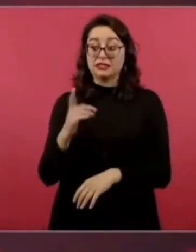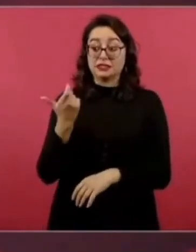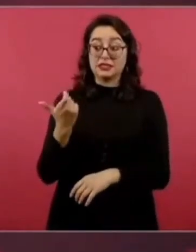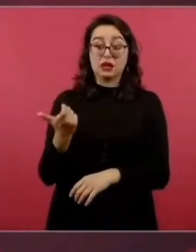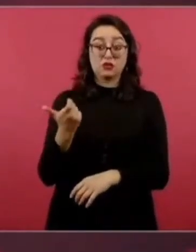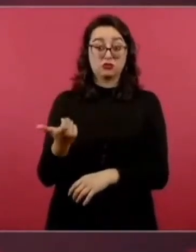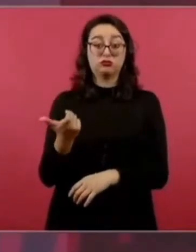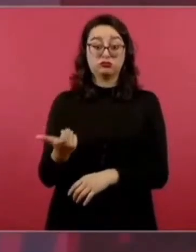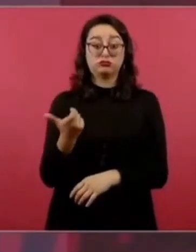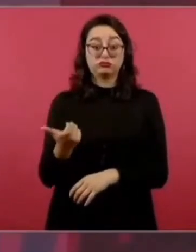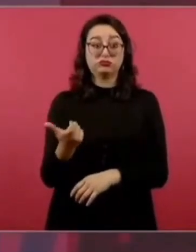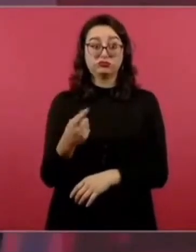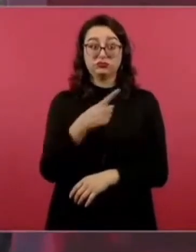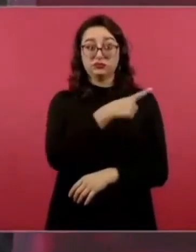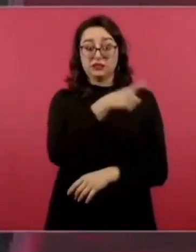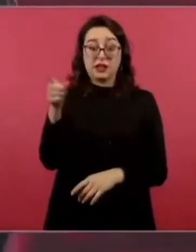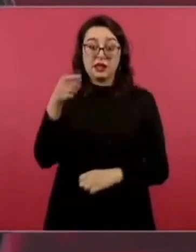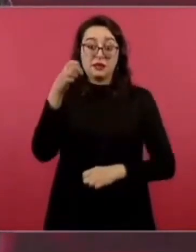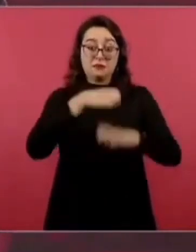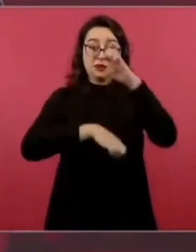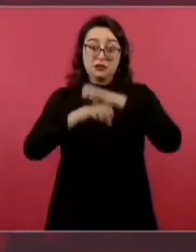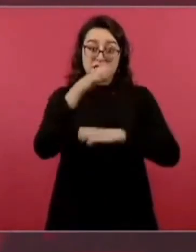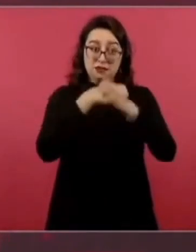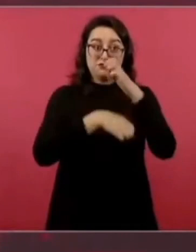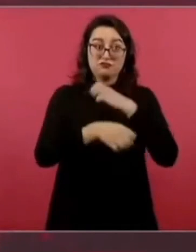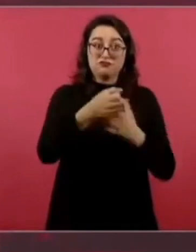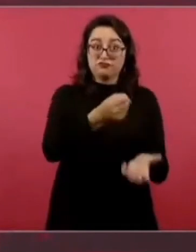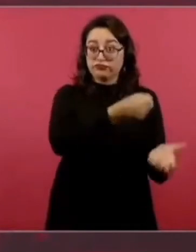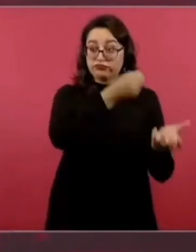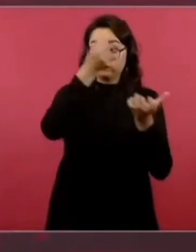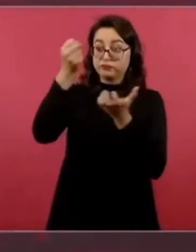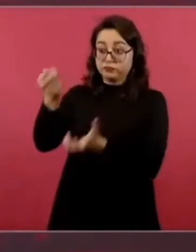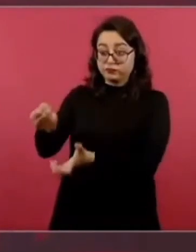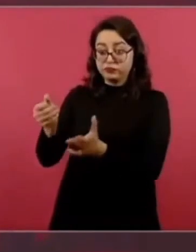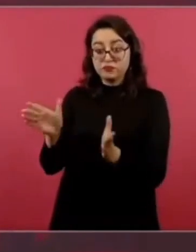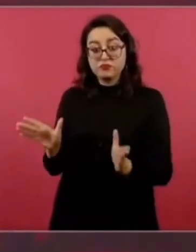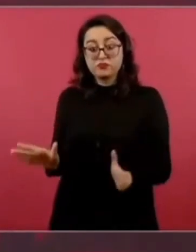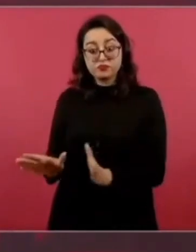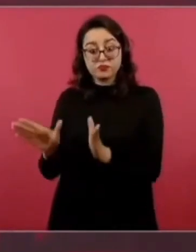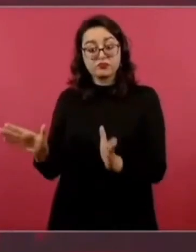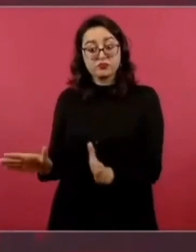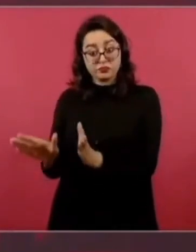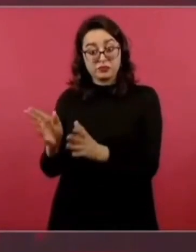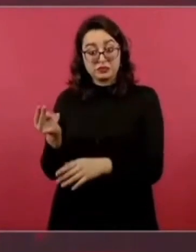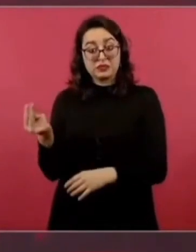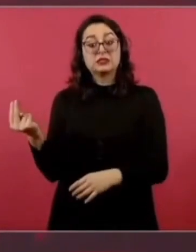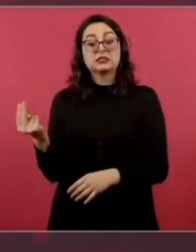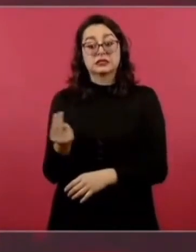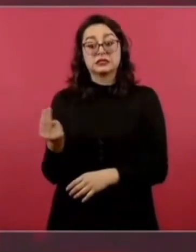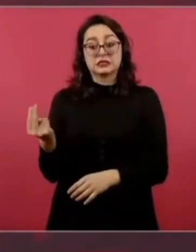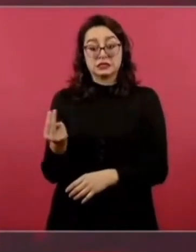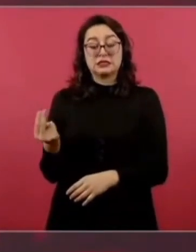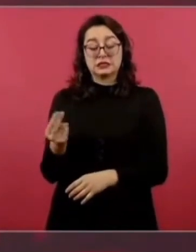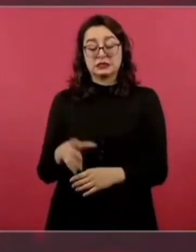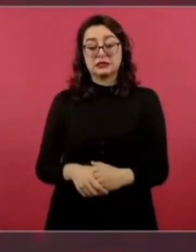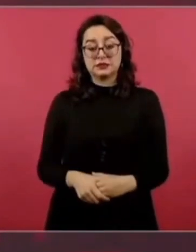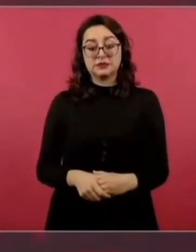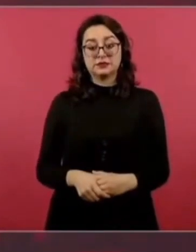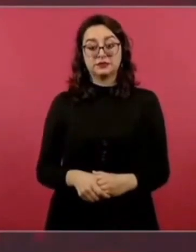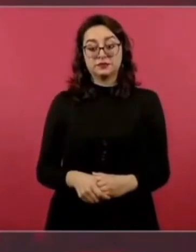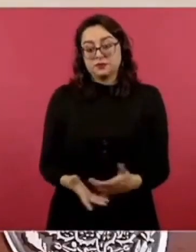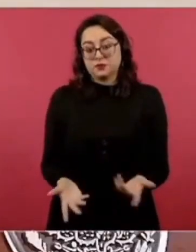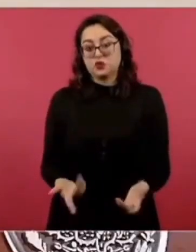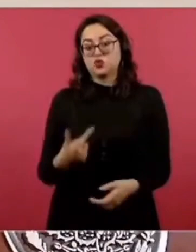para reactivarse estoy muy atento ¿no? a lo que está pasando en